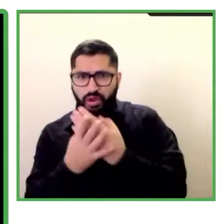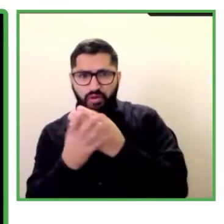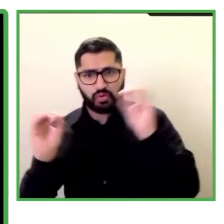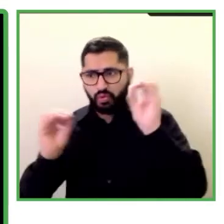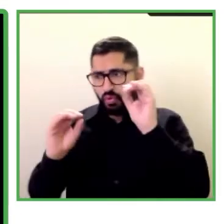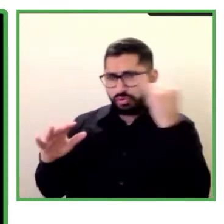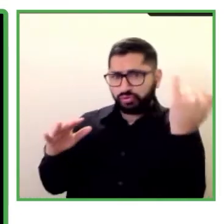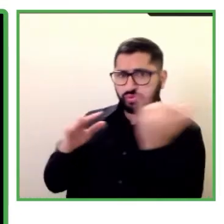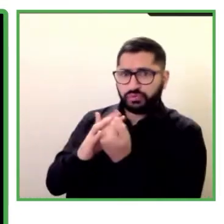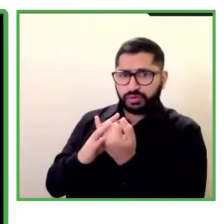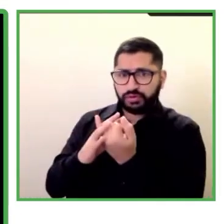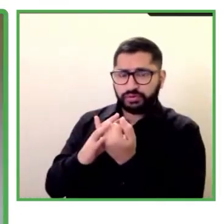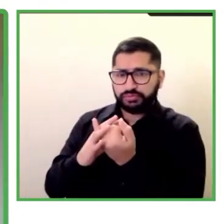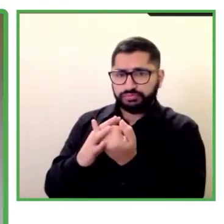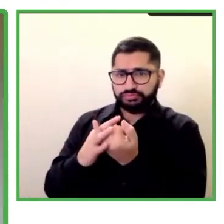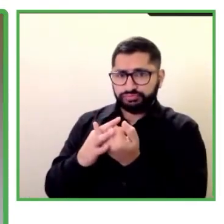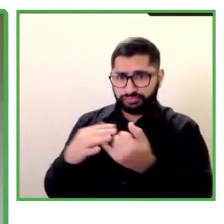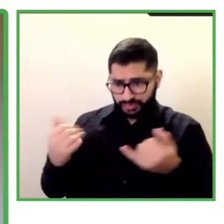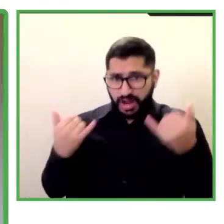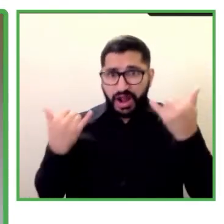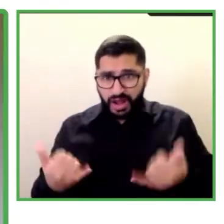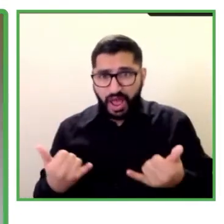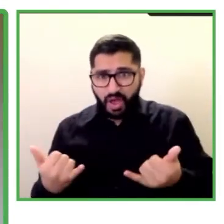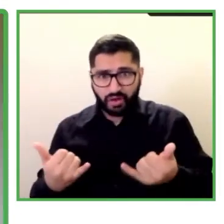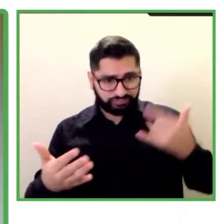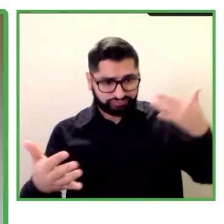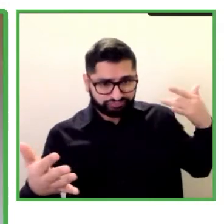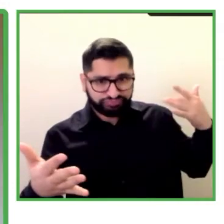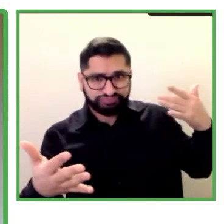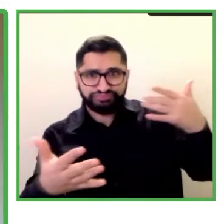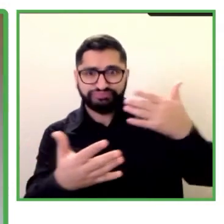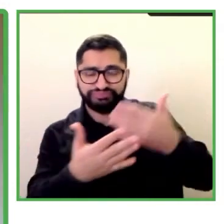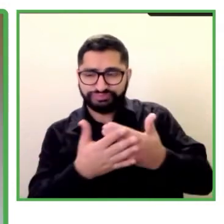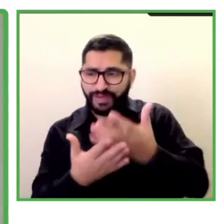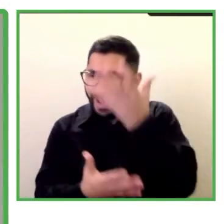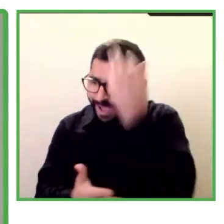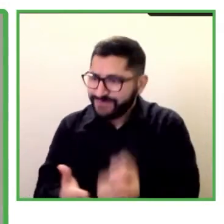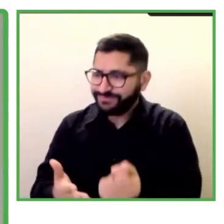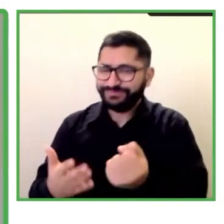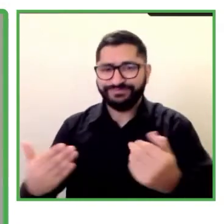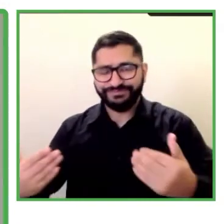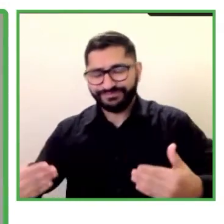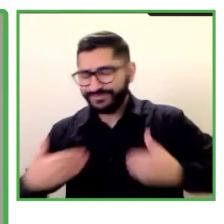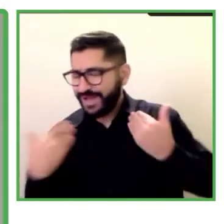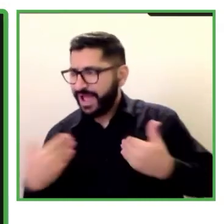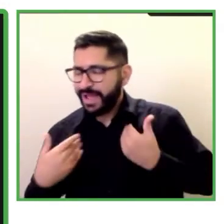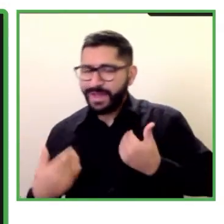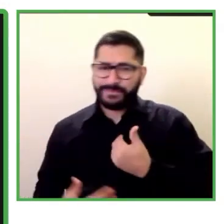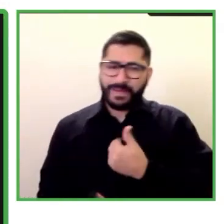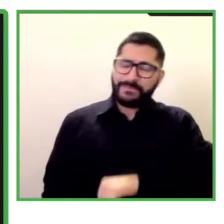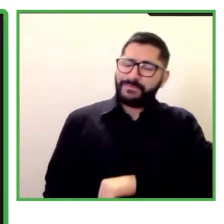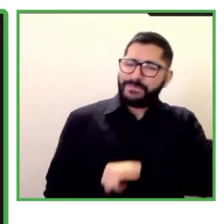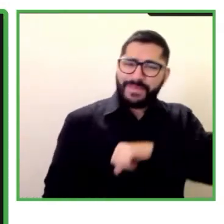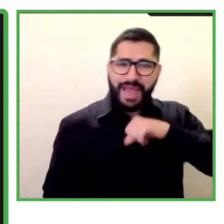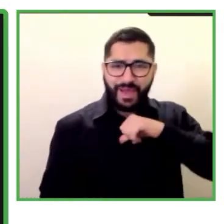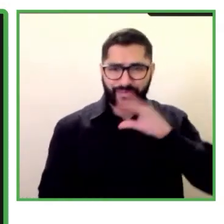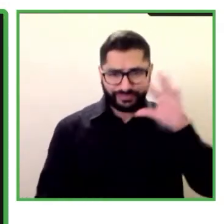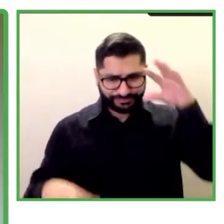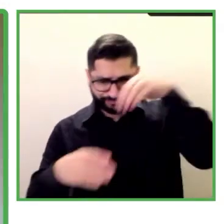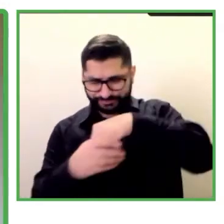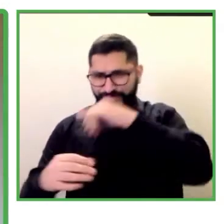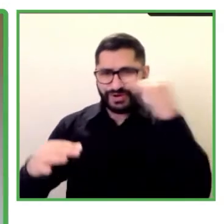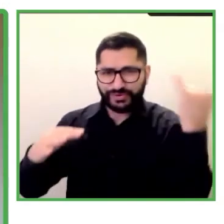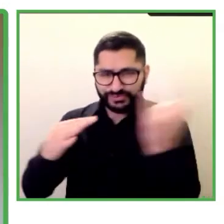llena de orgullo decir que hoy estamos ya poniendo en marcha la exconclusión que ya estamos trabajando en el desarrollo de esa plataforma y creemos que es